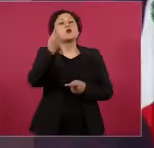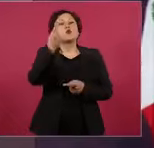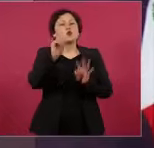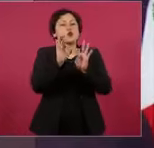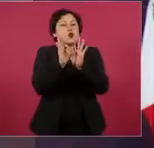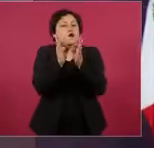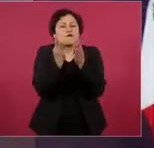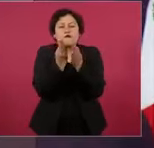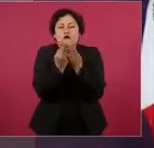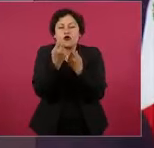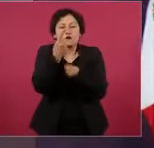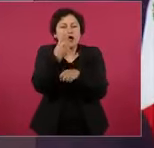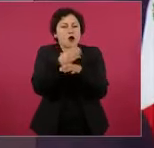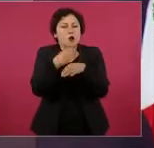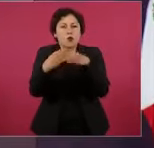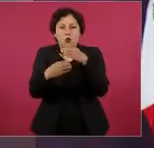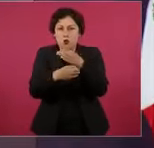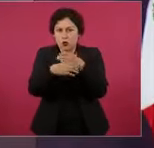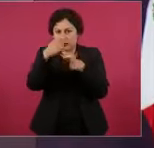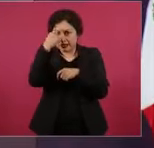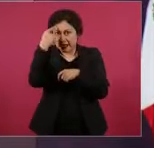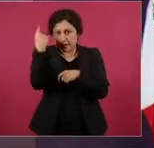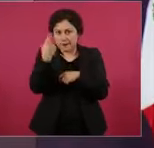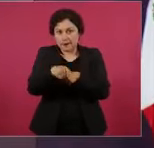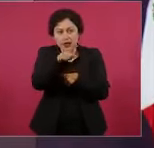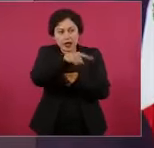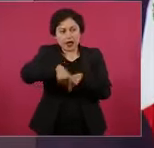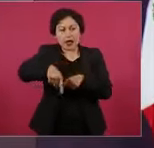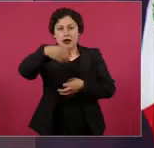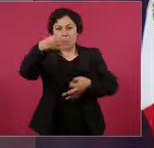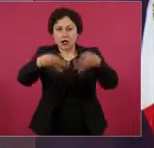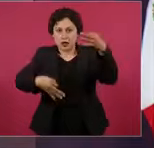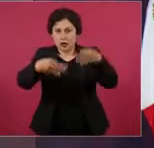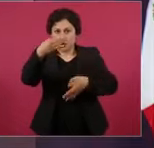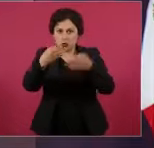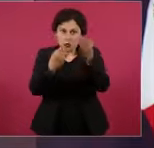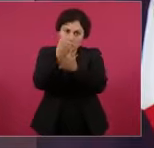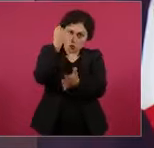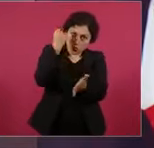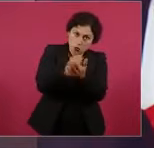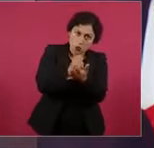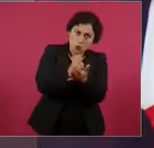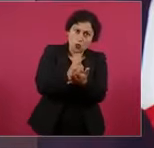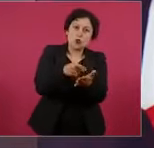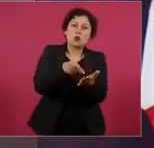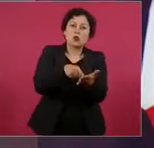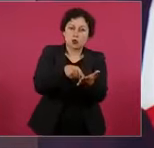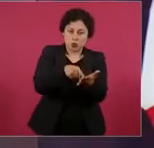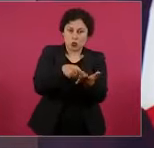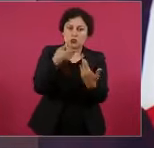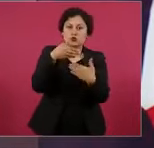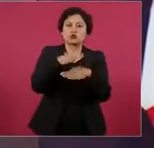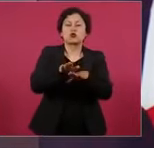resuelvan autoridades sin